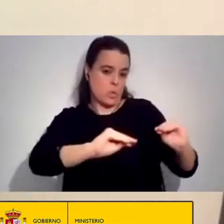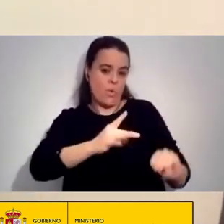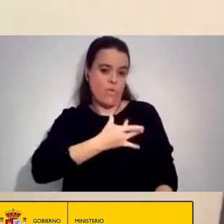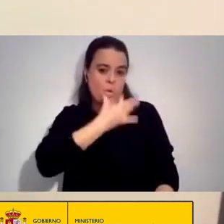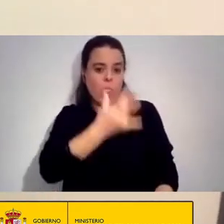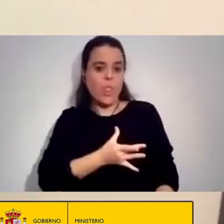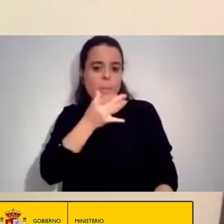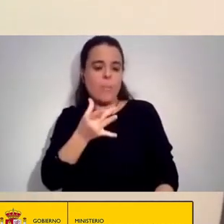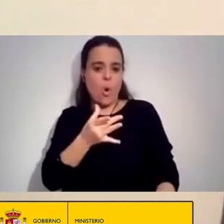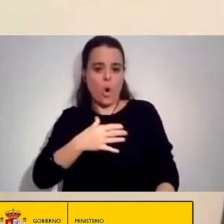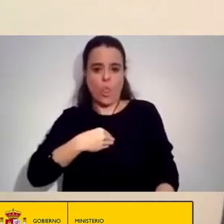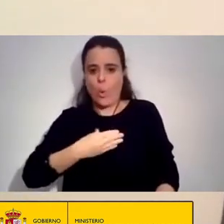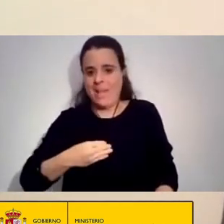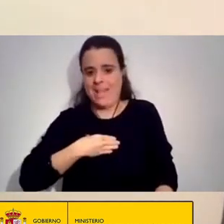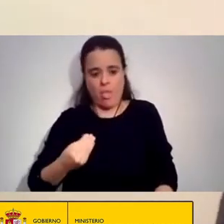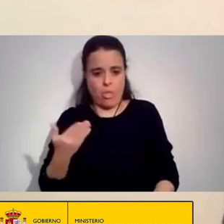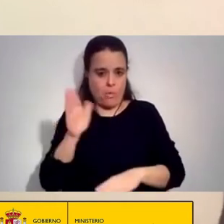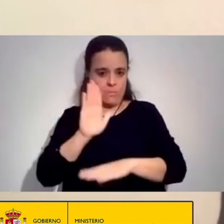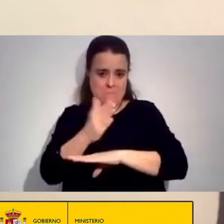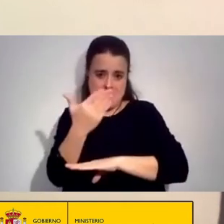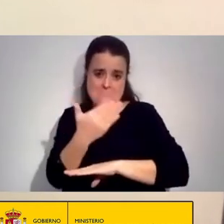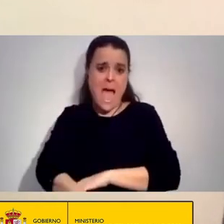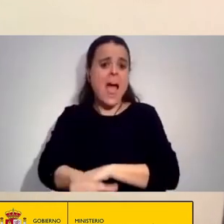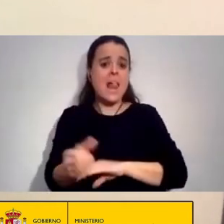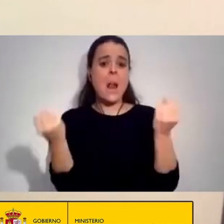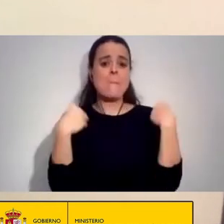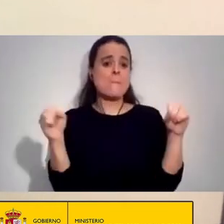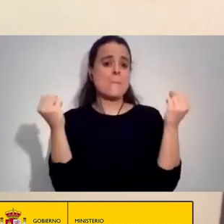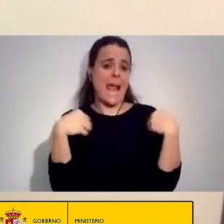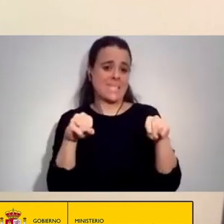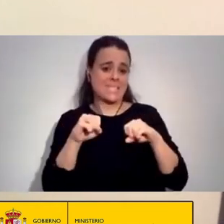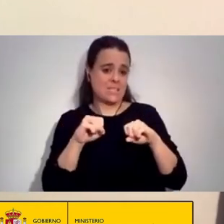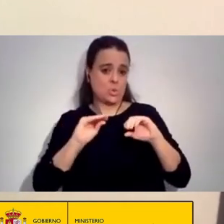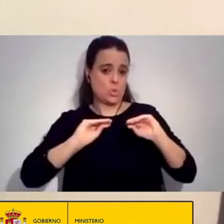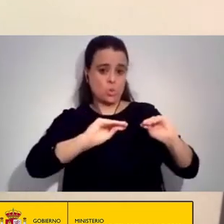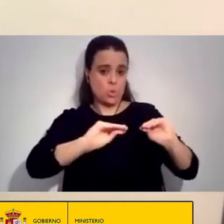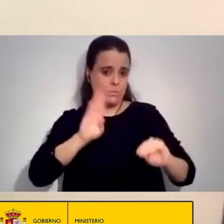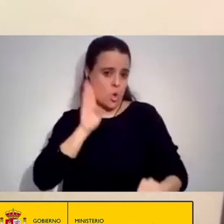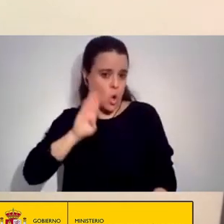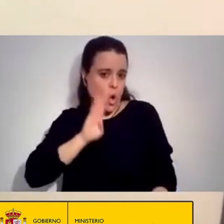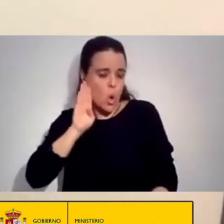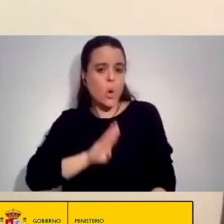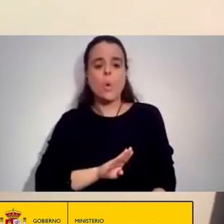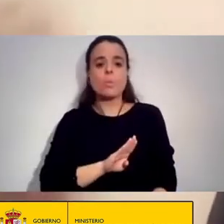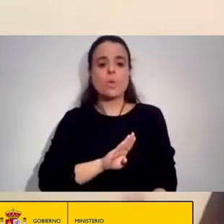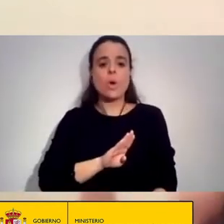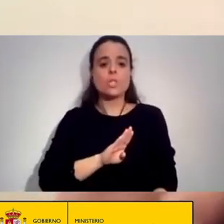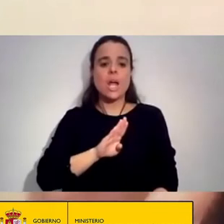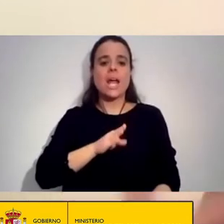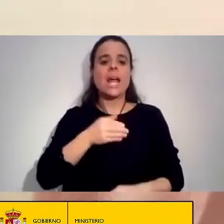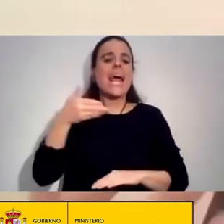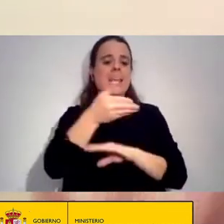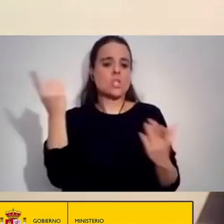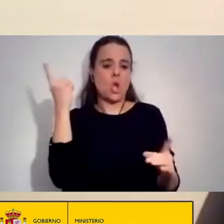Malas prácticas Prácticas corruptas Crímenes de la humanidad Colusión con